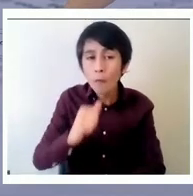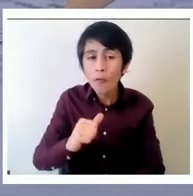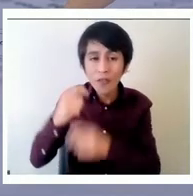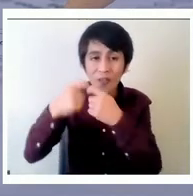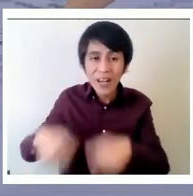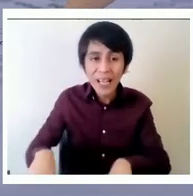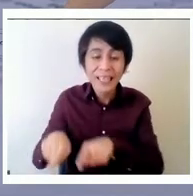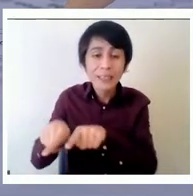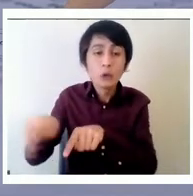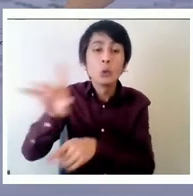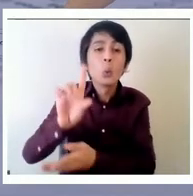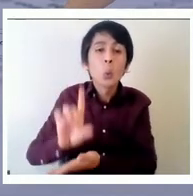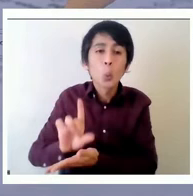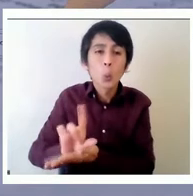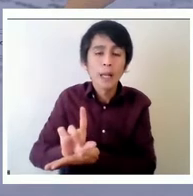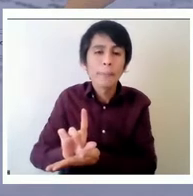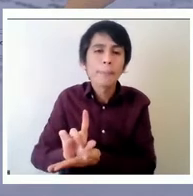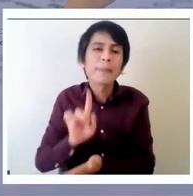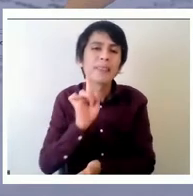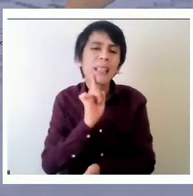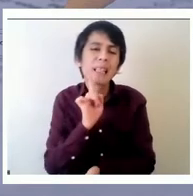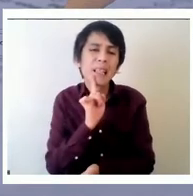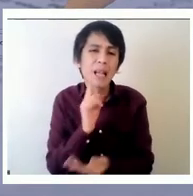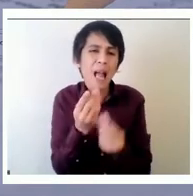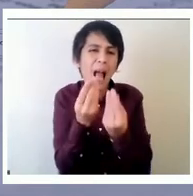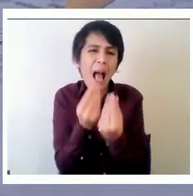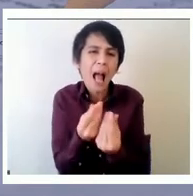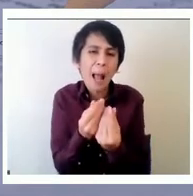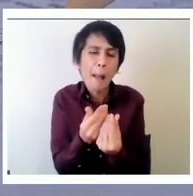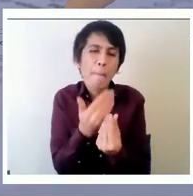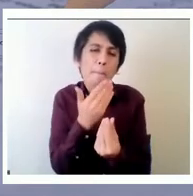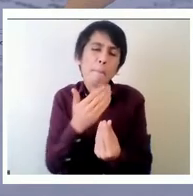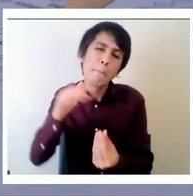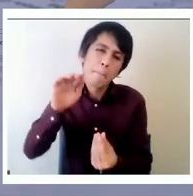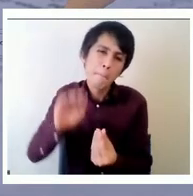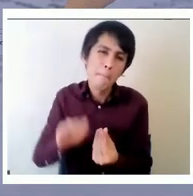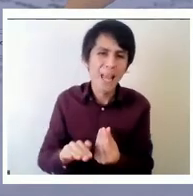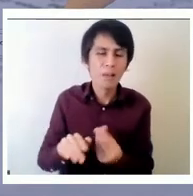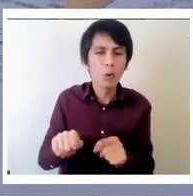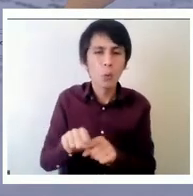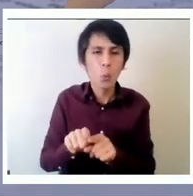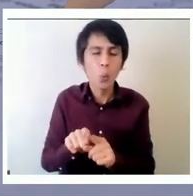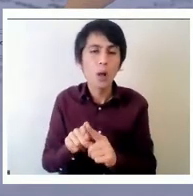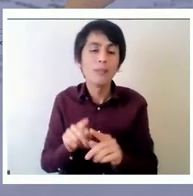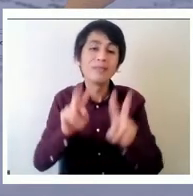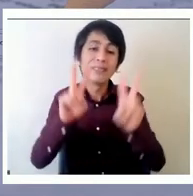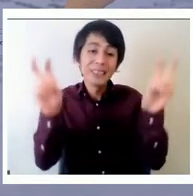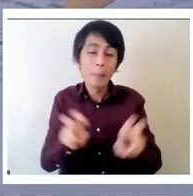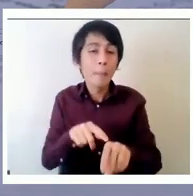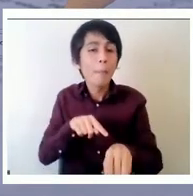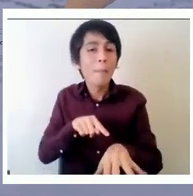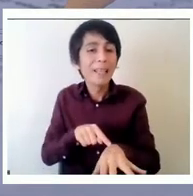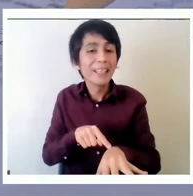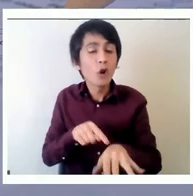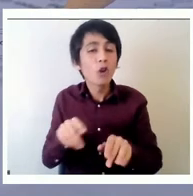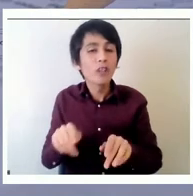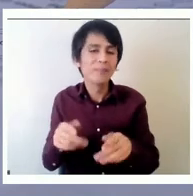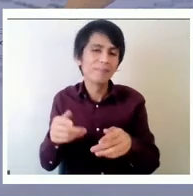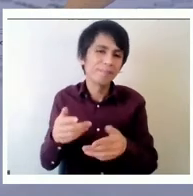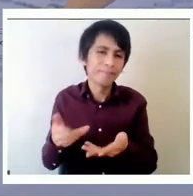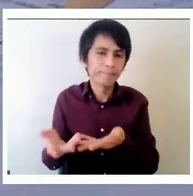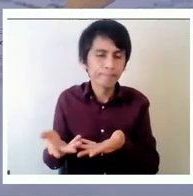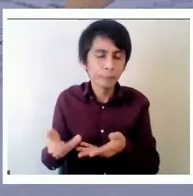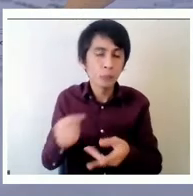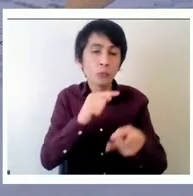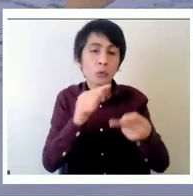menores calidad de interacción en las escuelas con otros a través de la tecnología los segundos son los derechos de niños